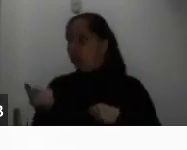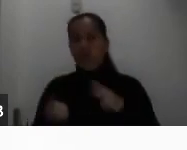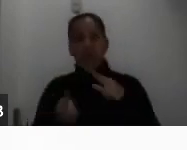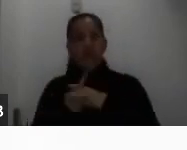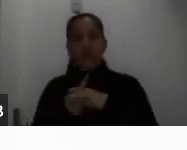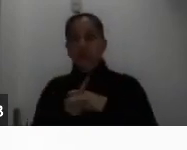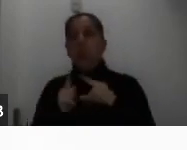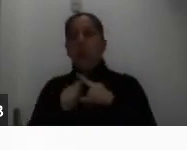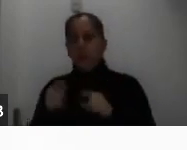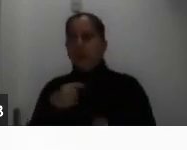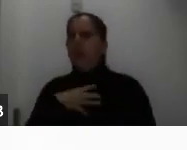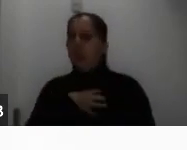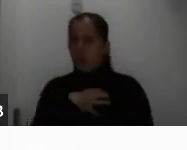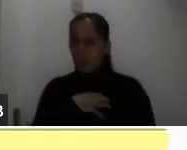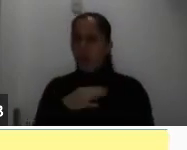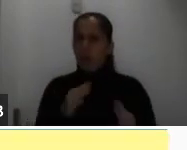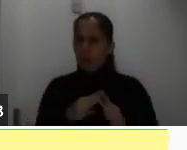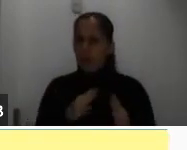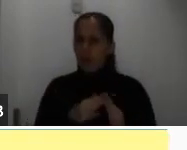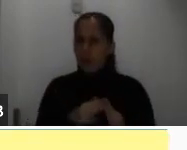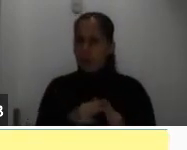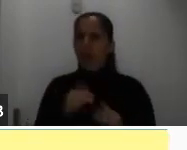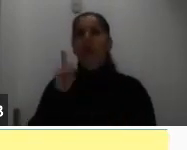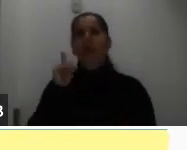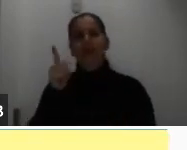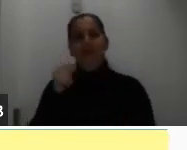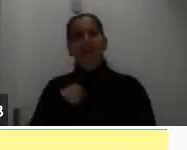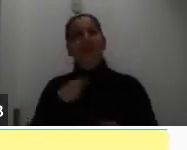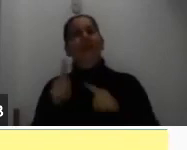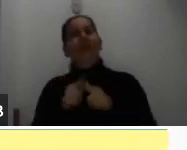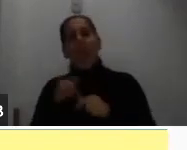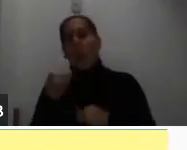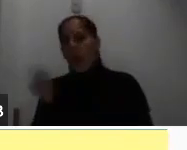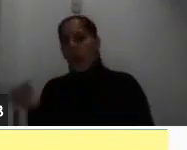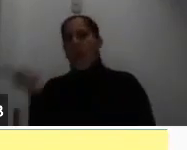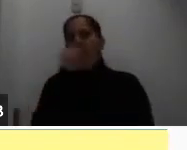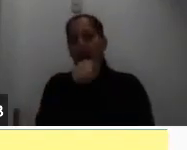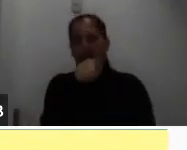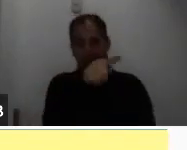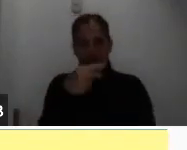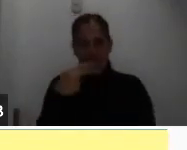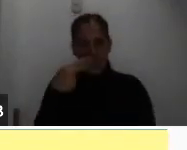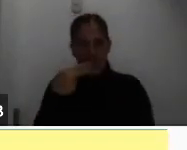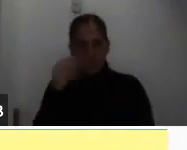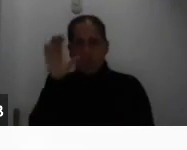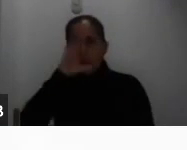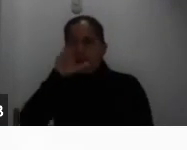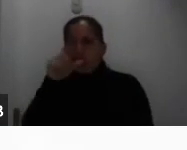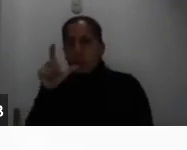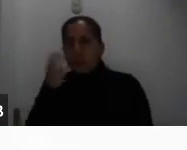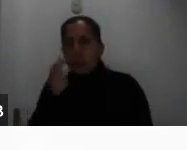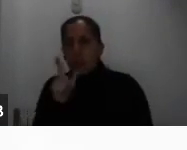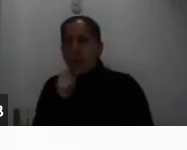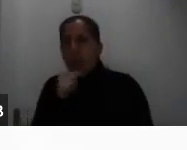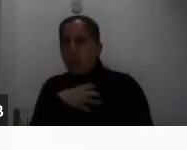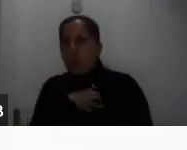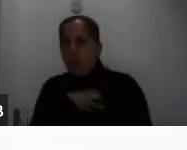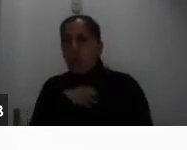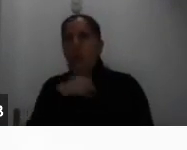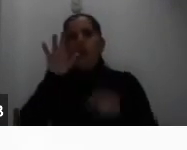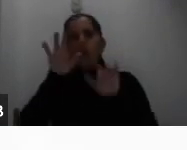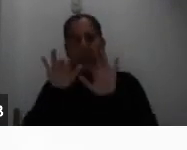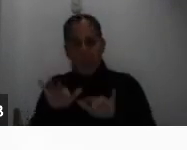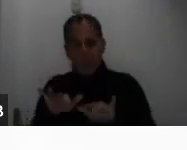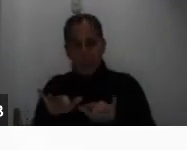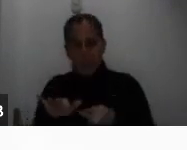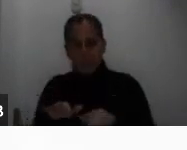en ese caso igual nos vamos aquí buscamos la cédula a quien pertenece y la vamos a digitar y por último